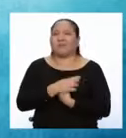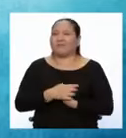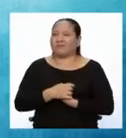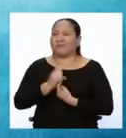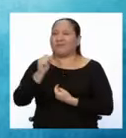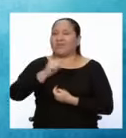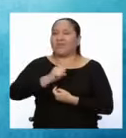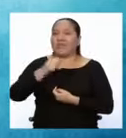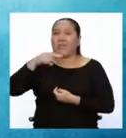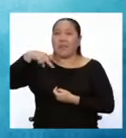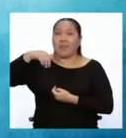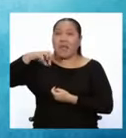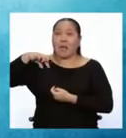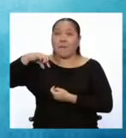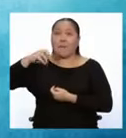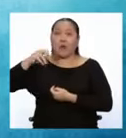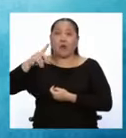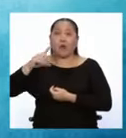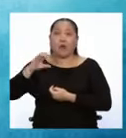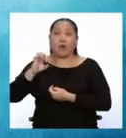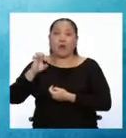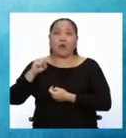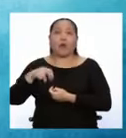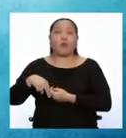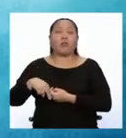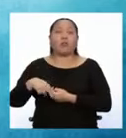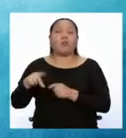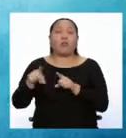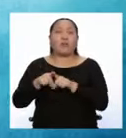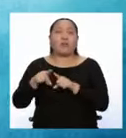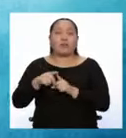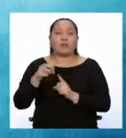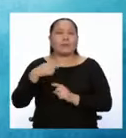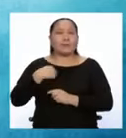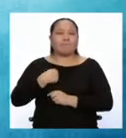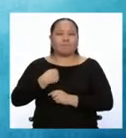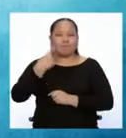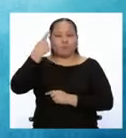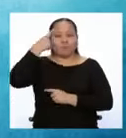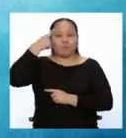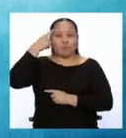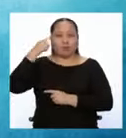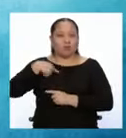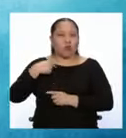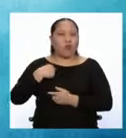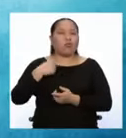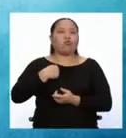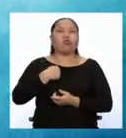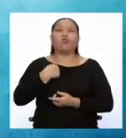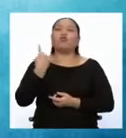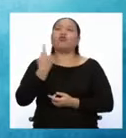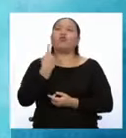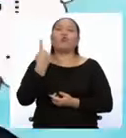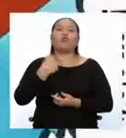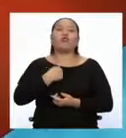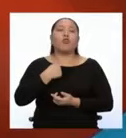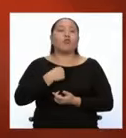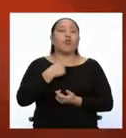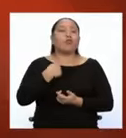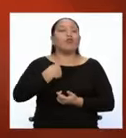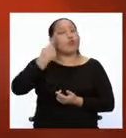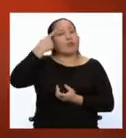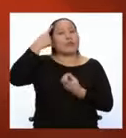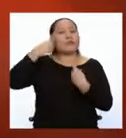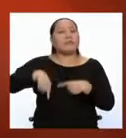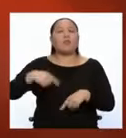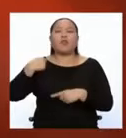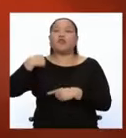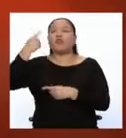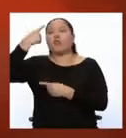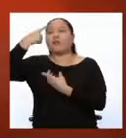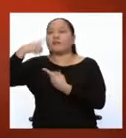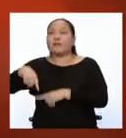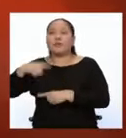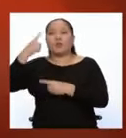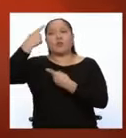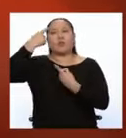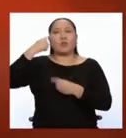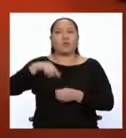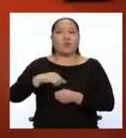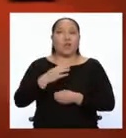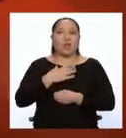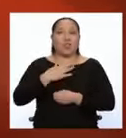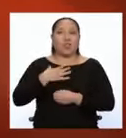Napoleón se estaba empezando a convertir en una persona autoritaria. Todo quería hacerlo él y solo él. Por eso, mejor decidió